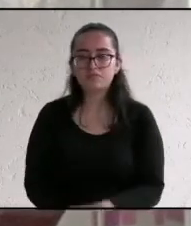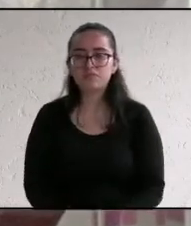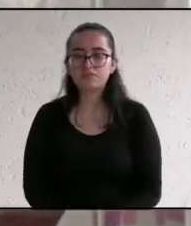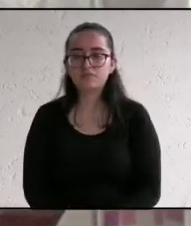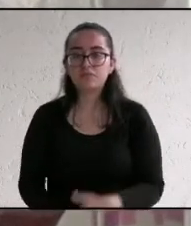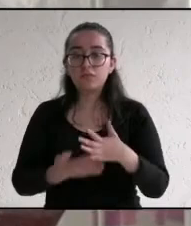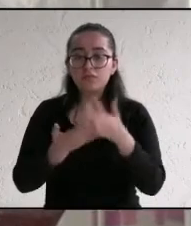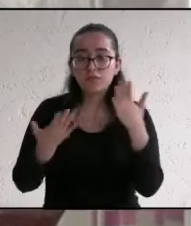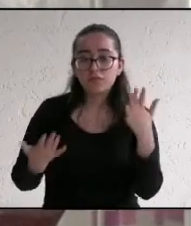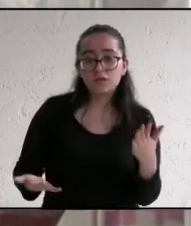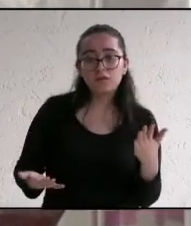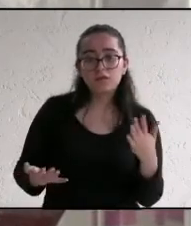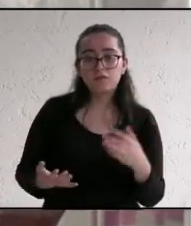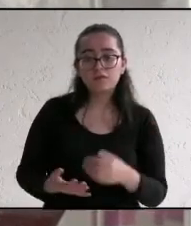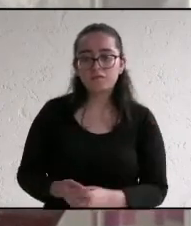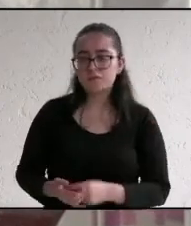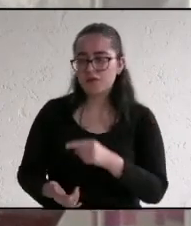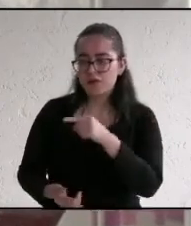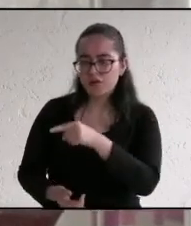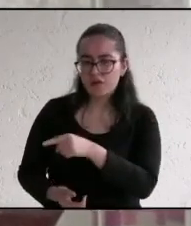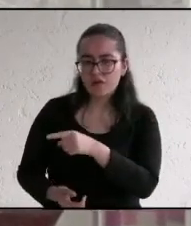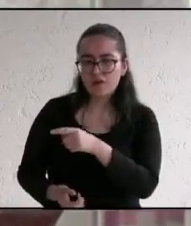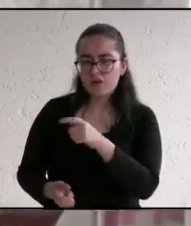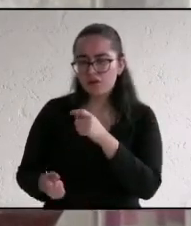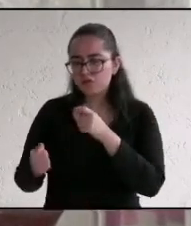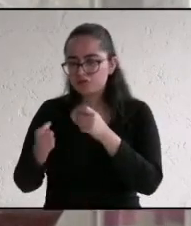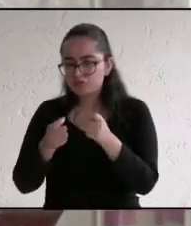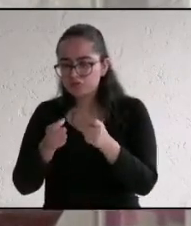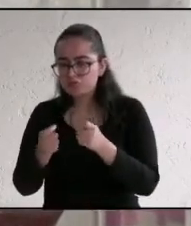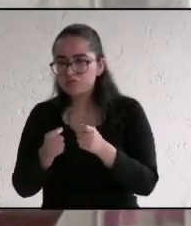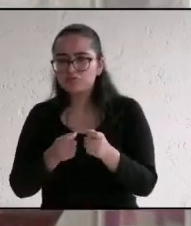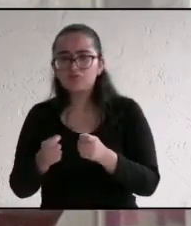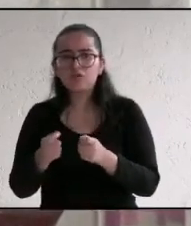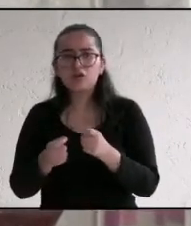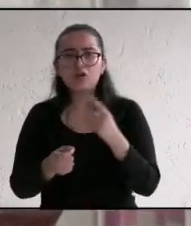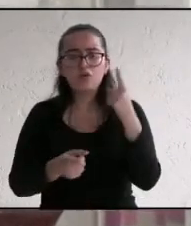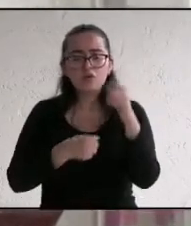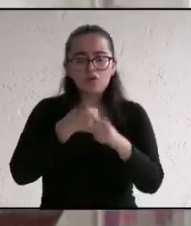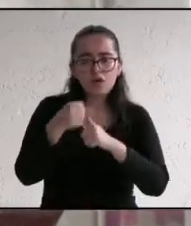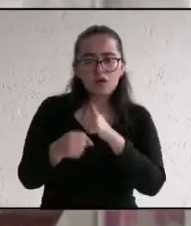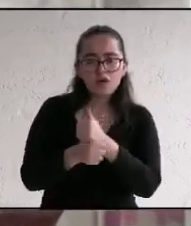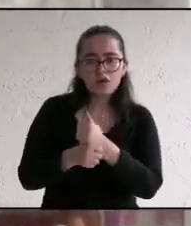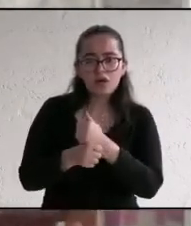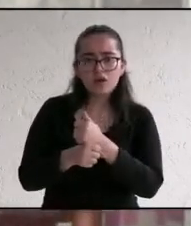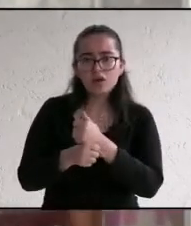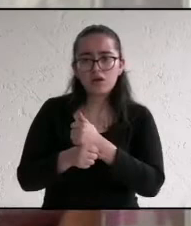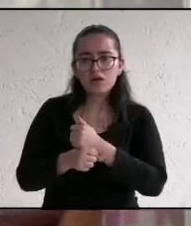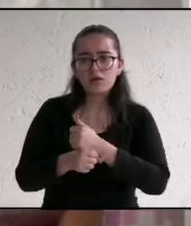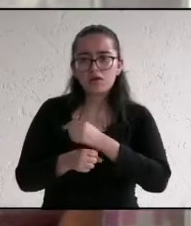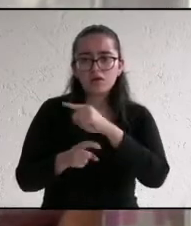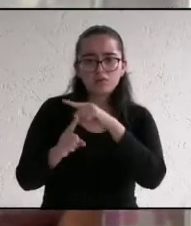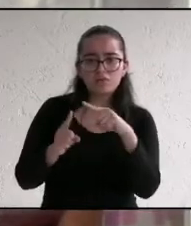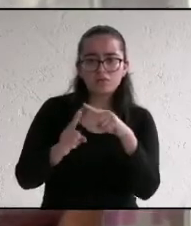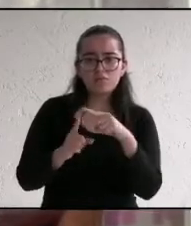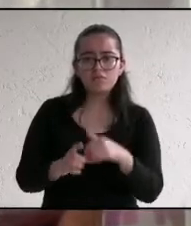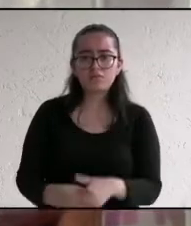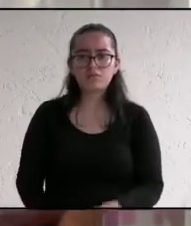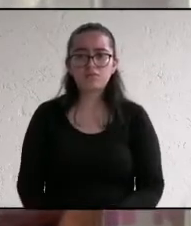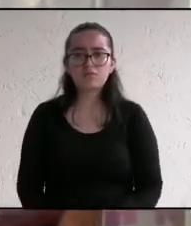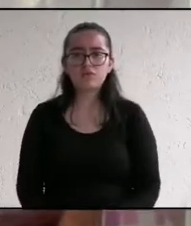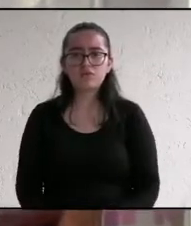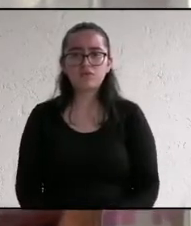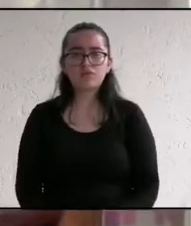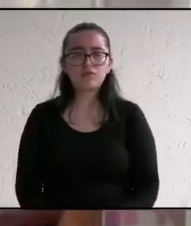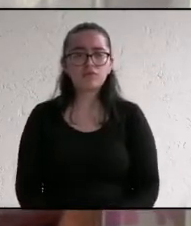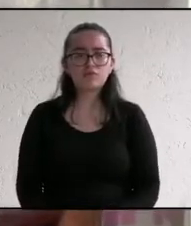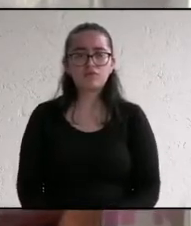él lleva el monitoreo, está funcionando desde hace año y medio y pues es una